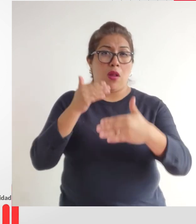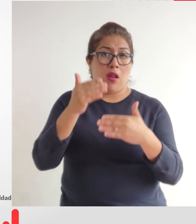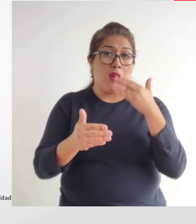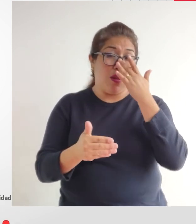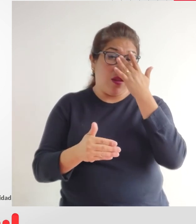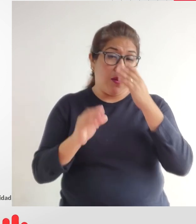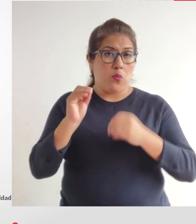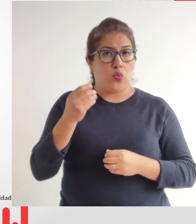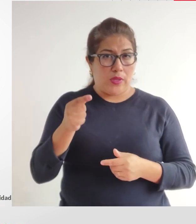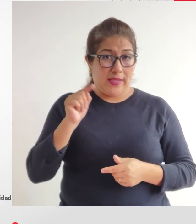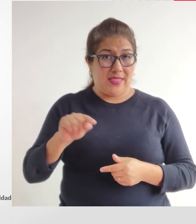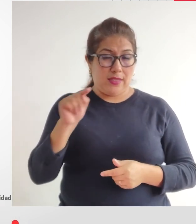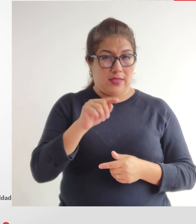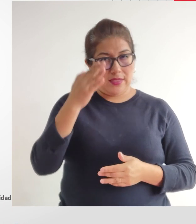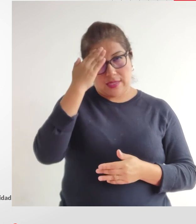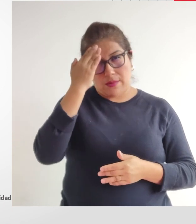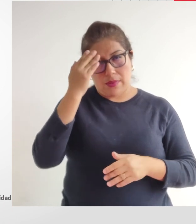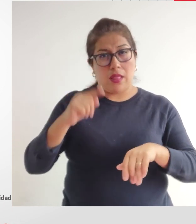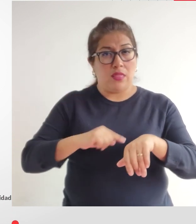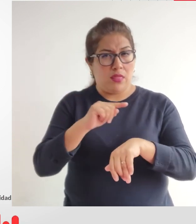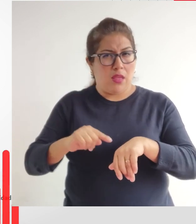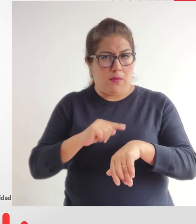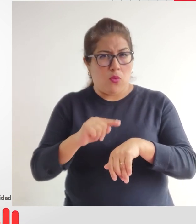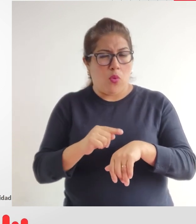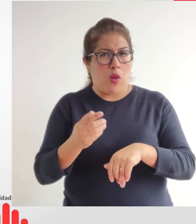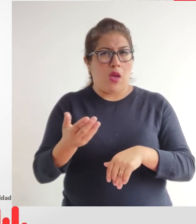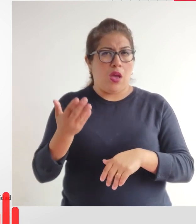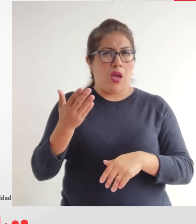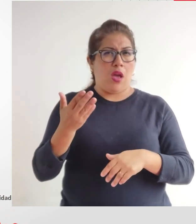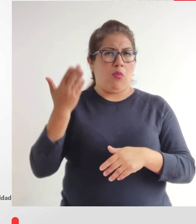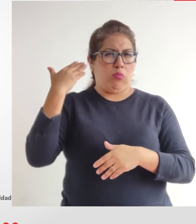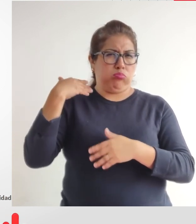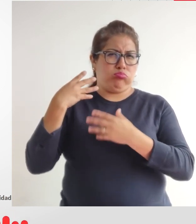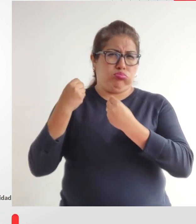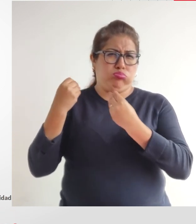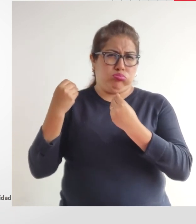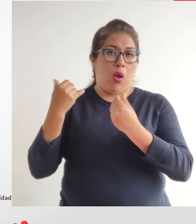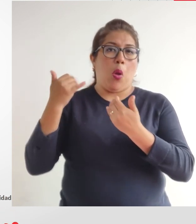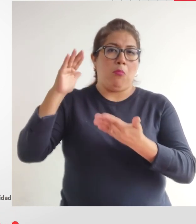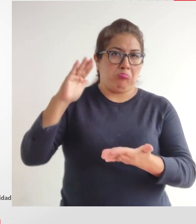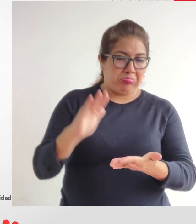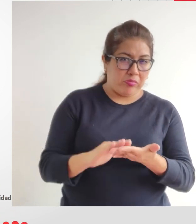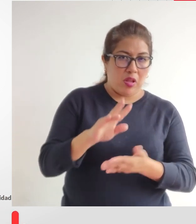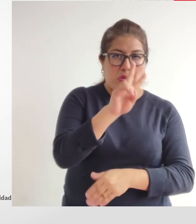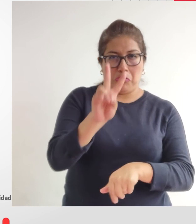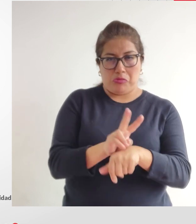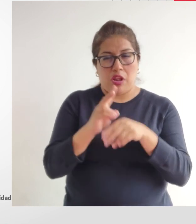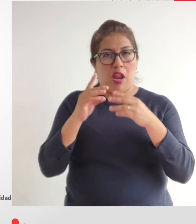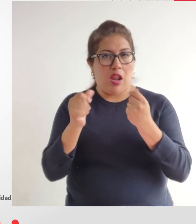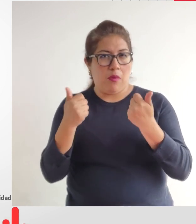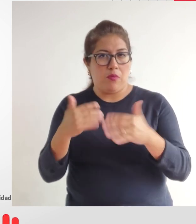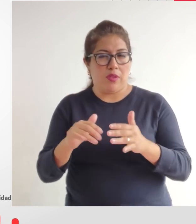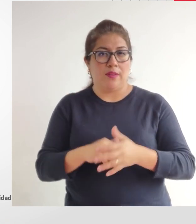para que justamente la demora sea como te comento de solamente dos horas después de haber pasado por un proceso importante